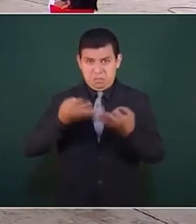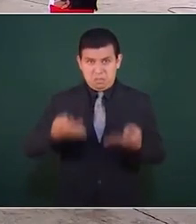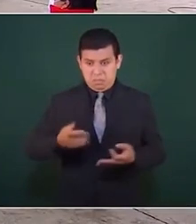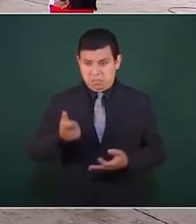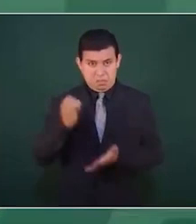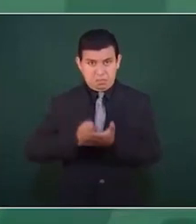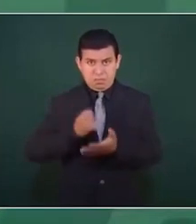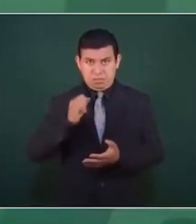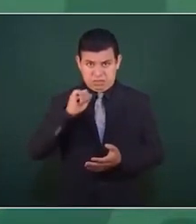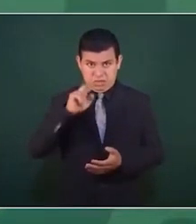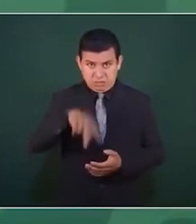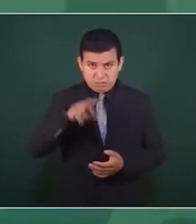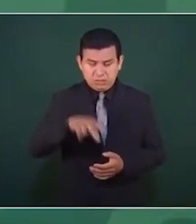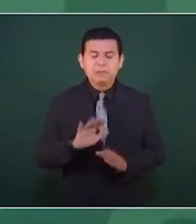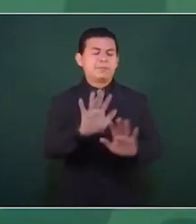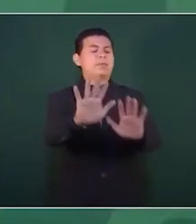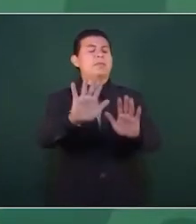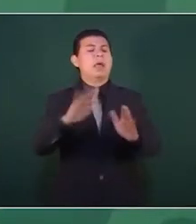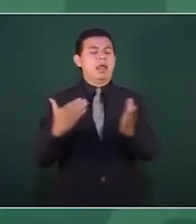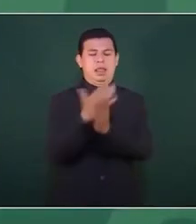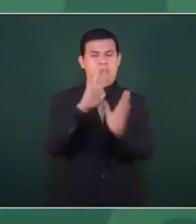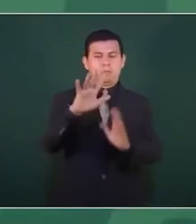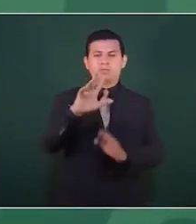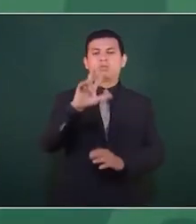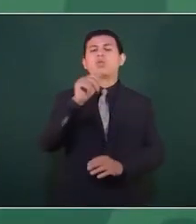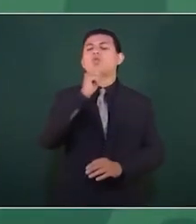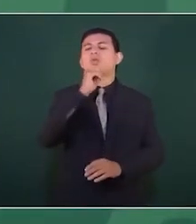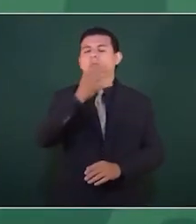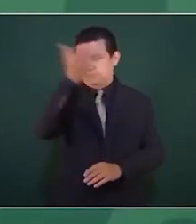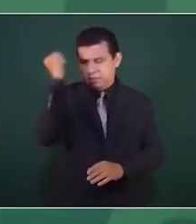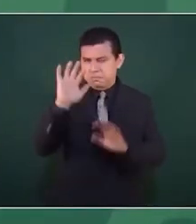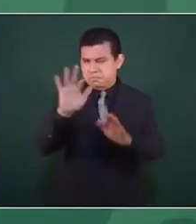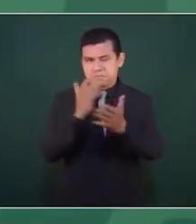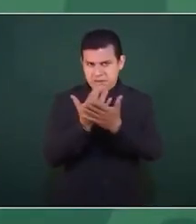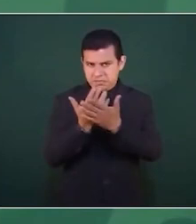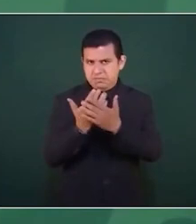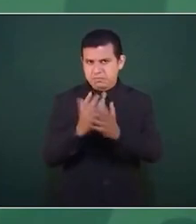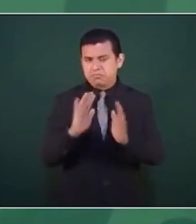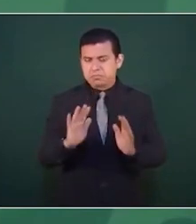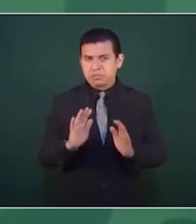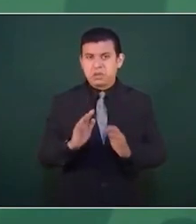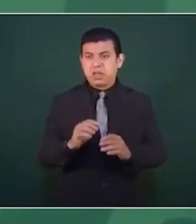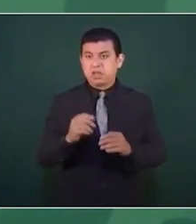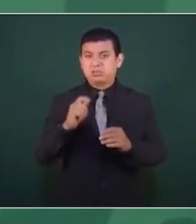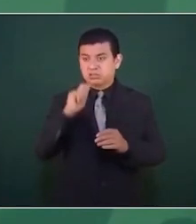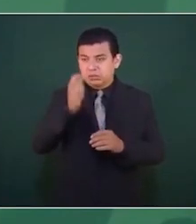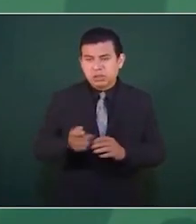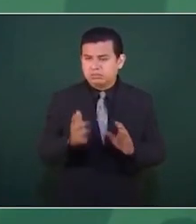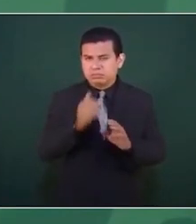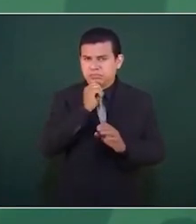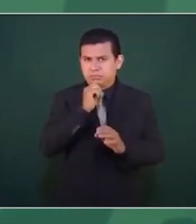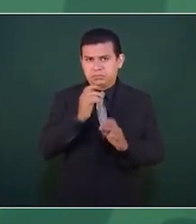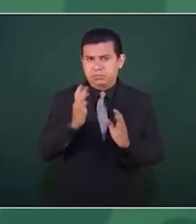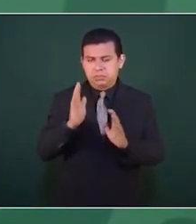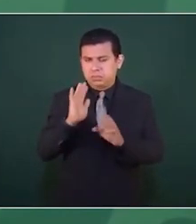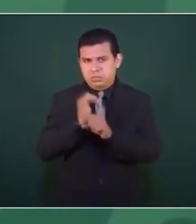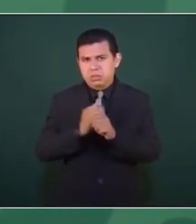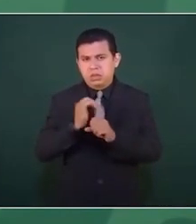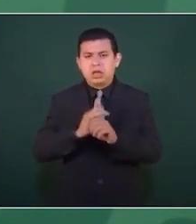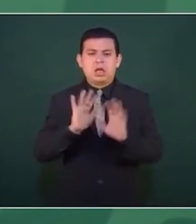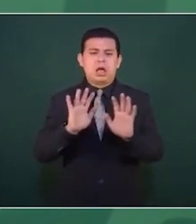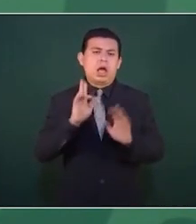No se sabe, no tenemos esa información, o sea, no está clarificado eso. Yo creo